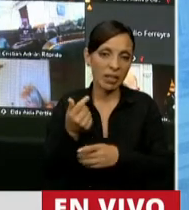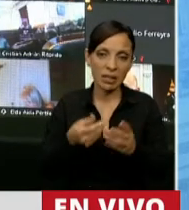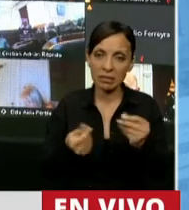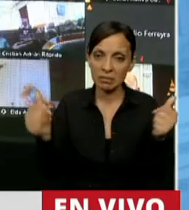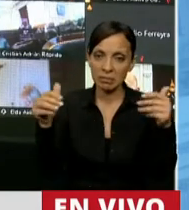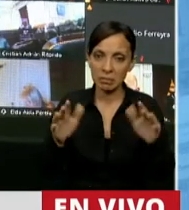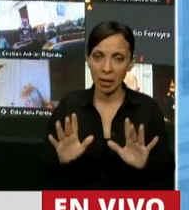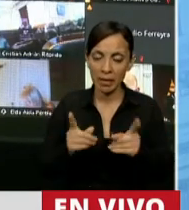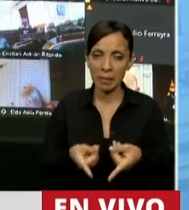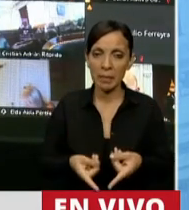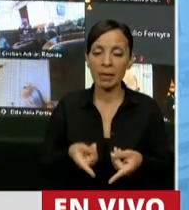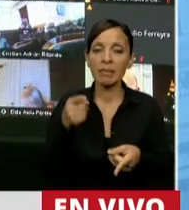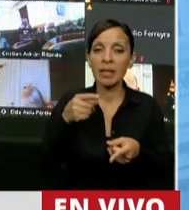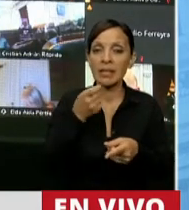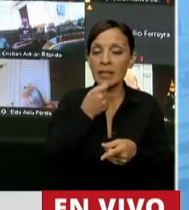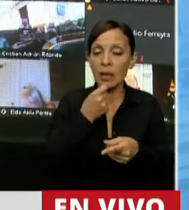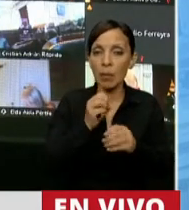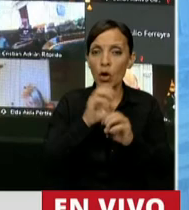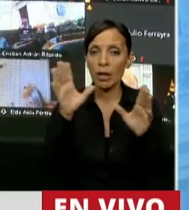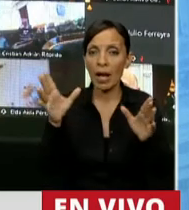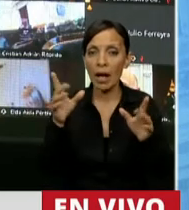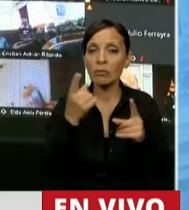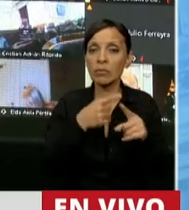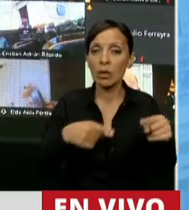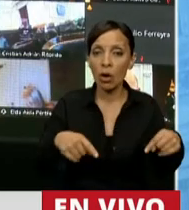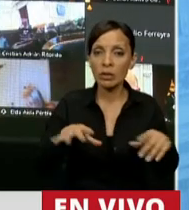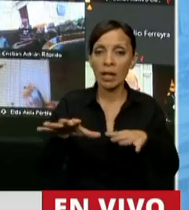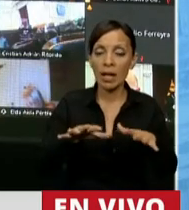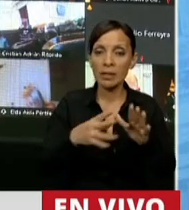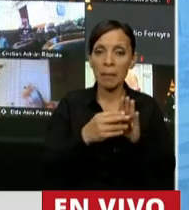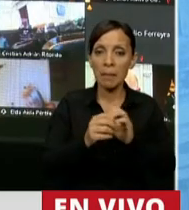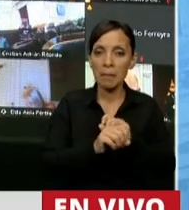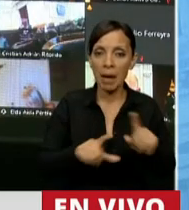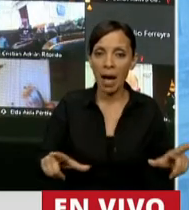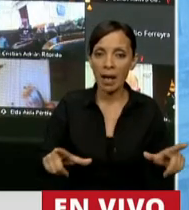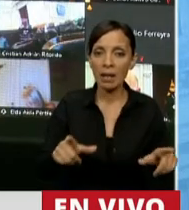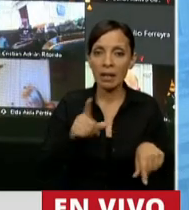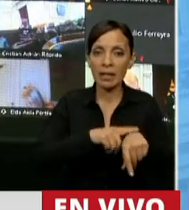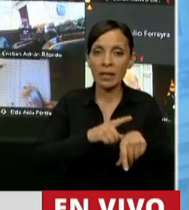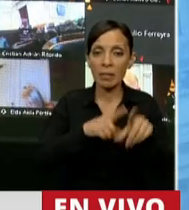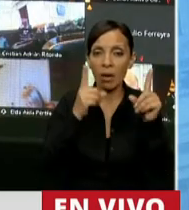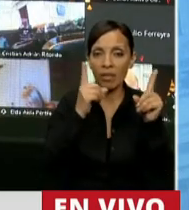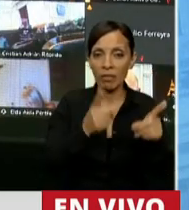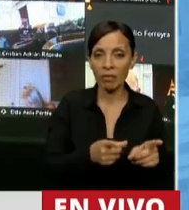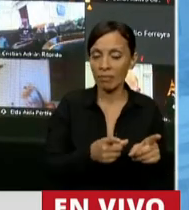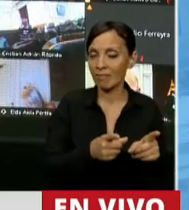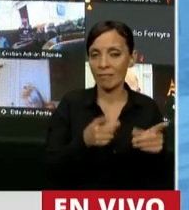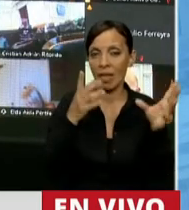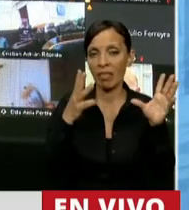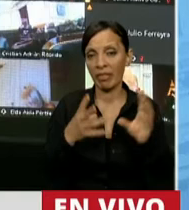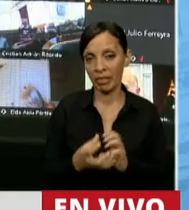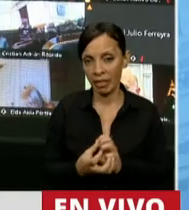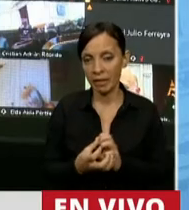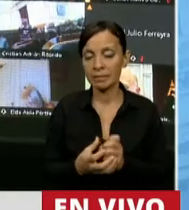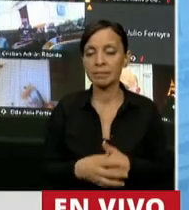de que cuando las cosas se hacen mal, no tienen permanencia en el tiempo. Considero, presidente, que